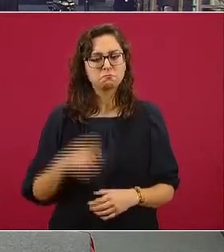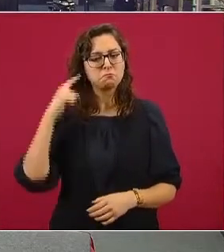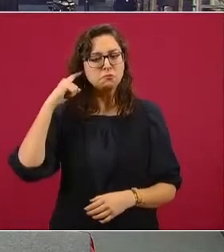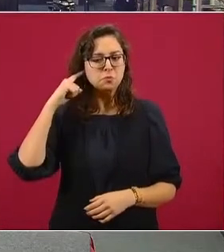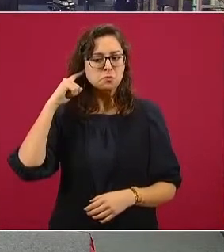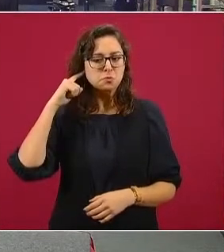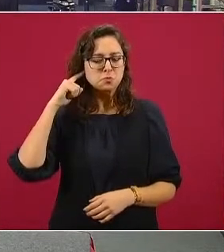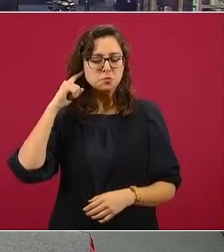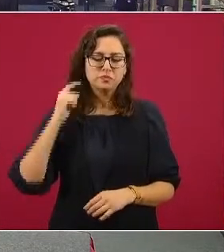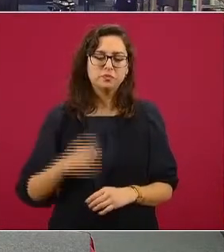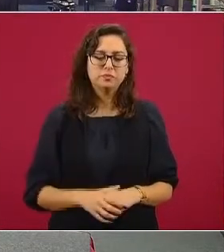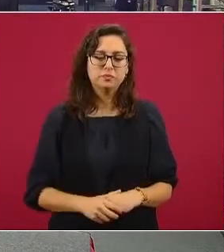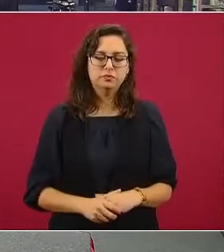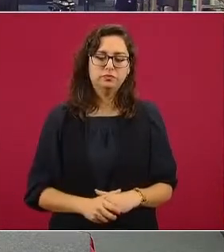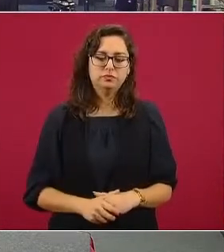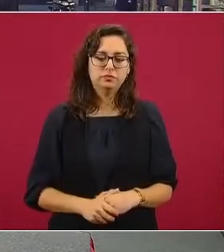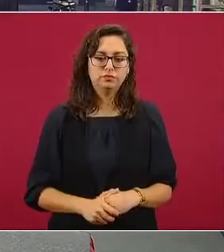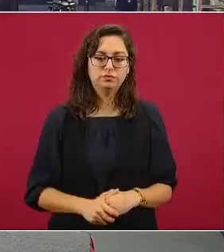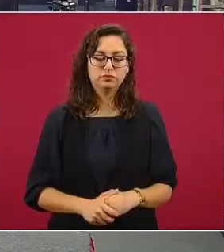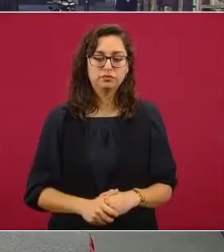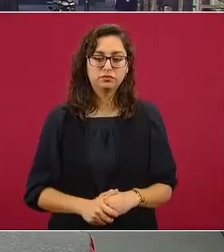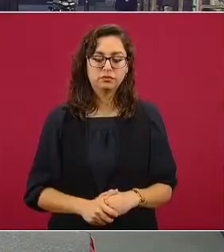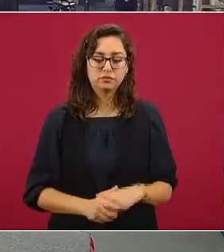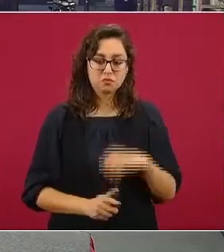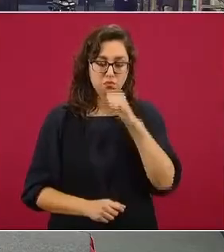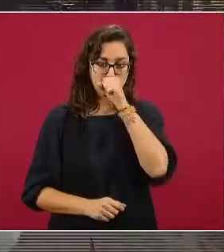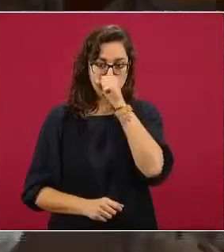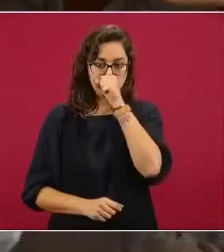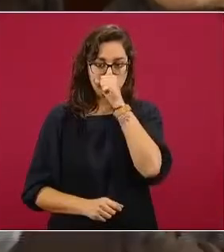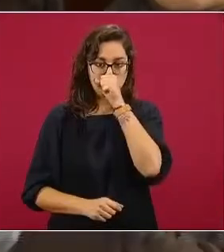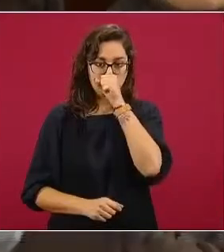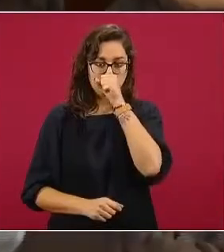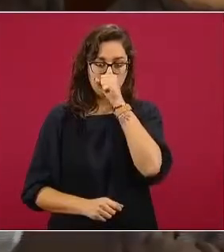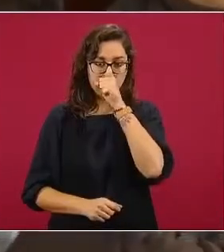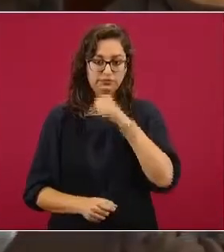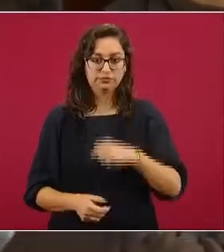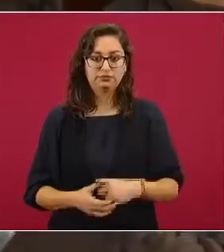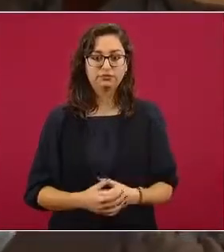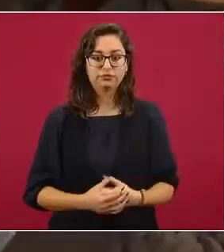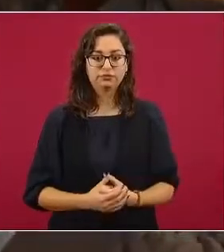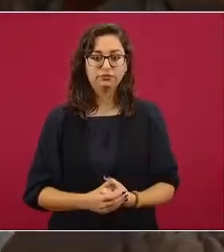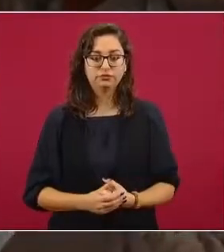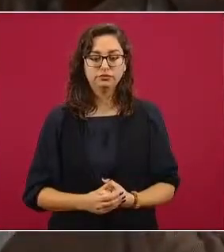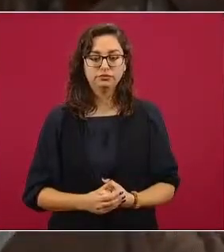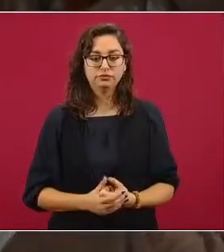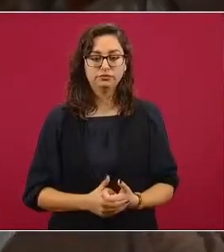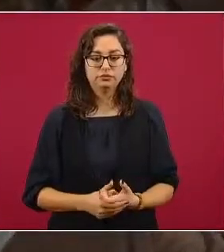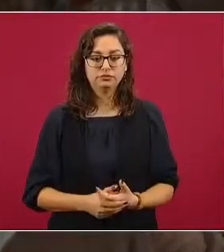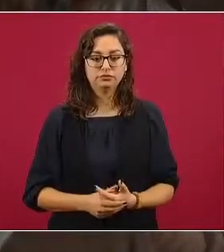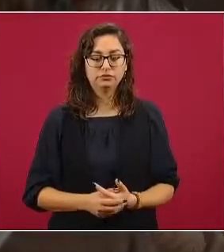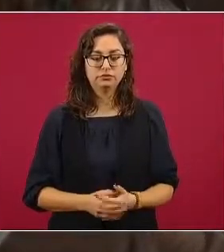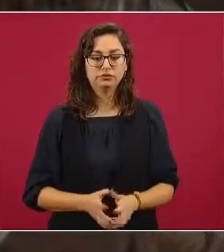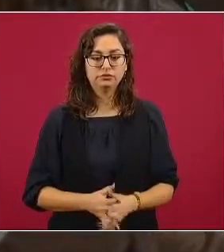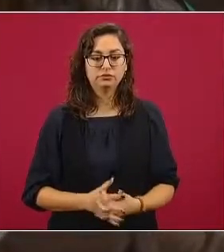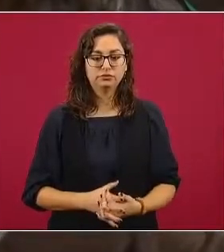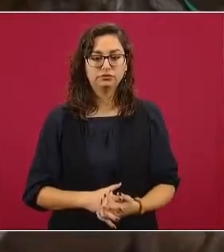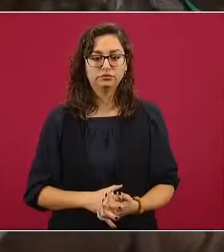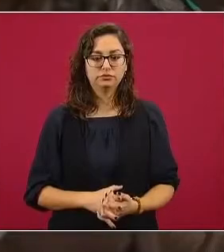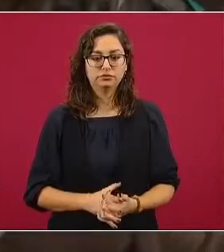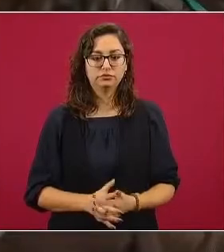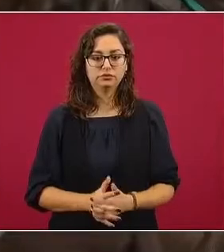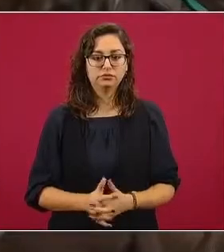es una facultad como presidente que yo tengo efectivamente. El canciller, ¿qué le recomendó hacer en esa situación